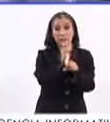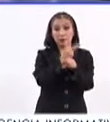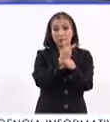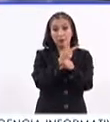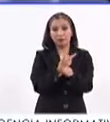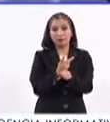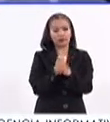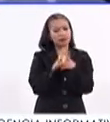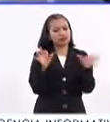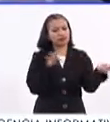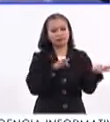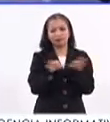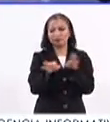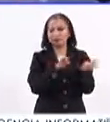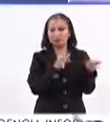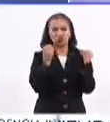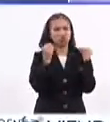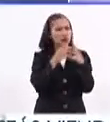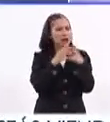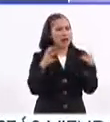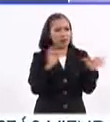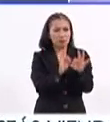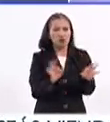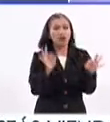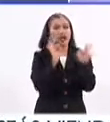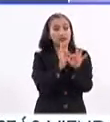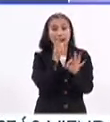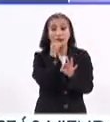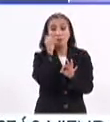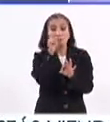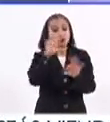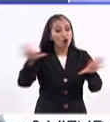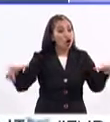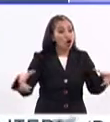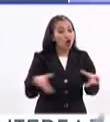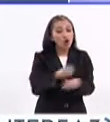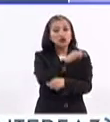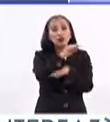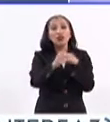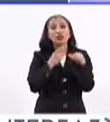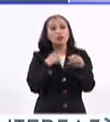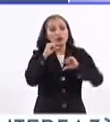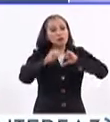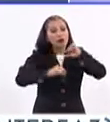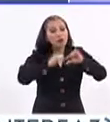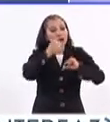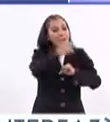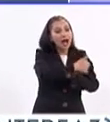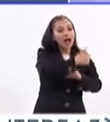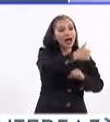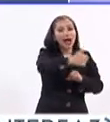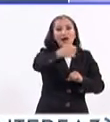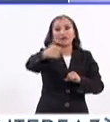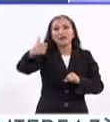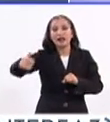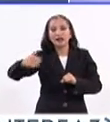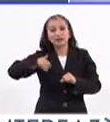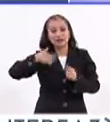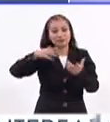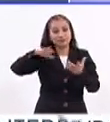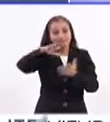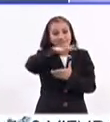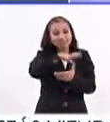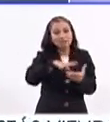preparatoria. Es un gran trabajo, es un trabajo muy importante y que, insisto, es parte de un todo que tenemos que ir desarrollando desde cada una de las aristas